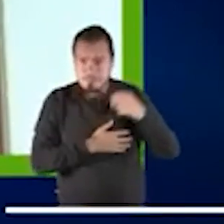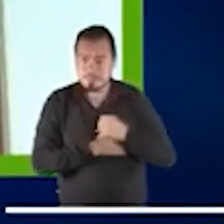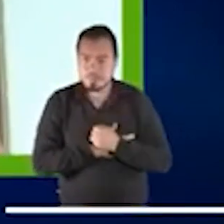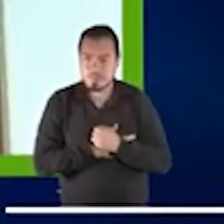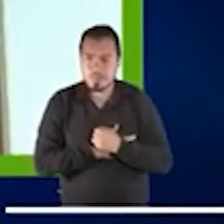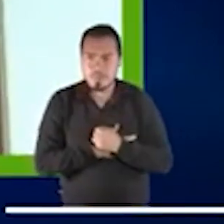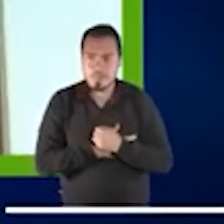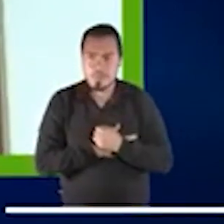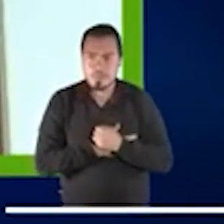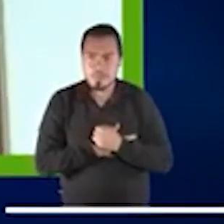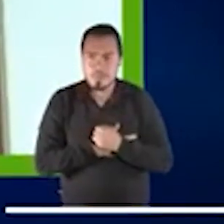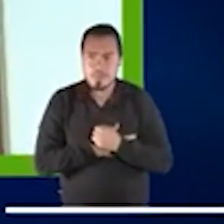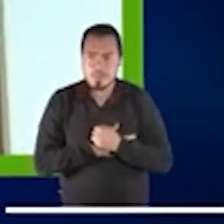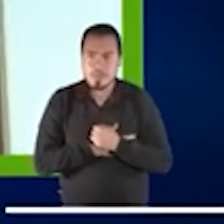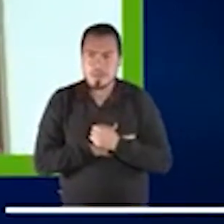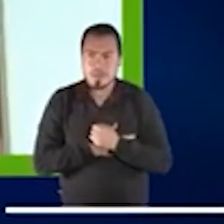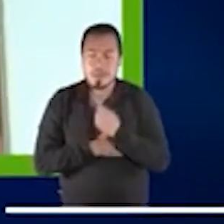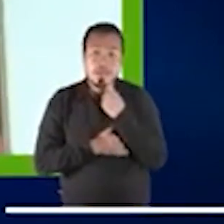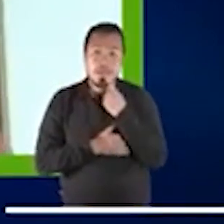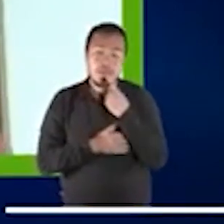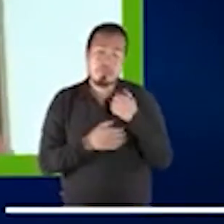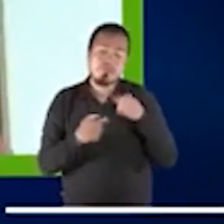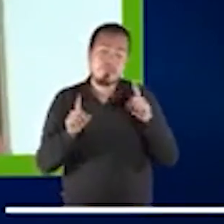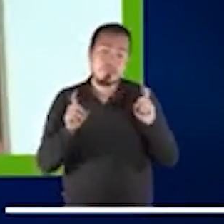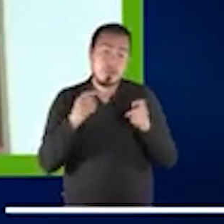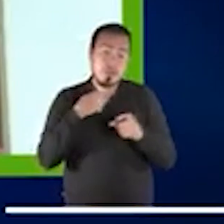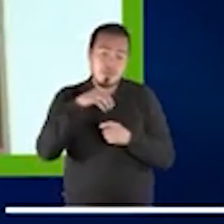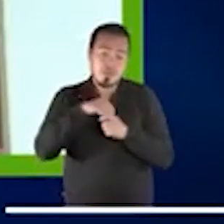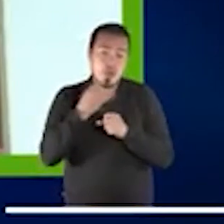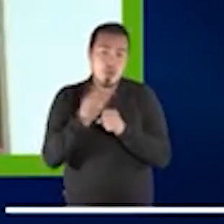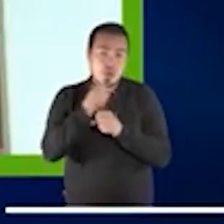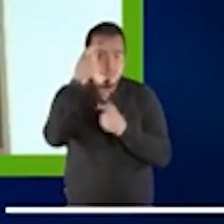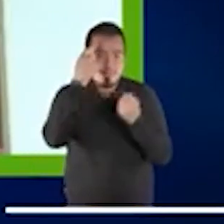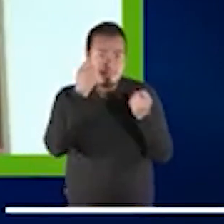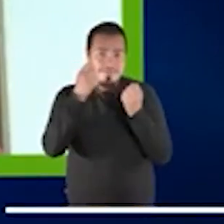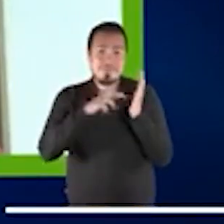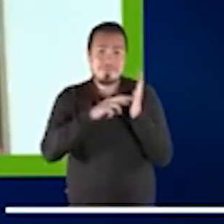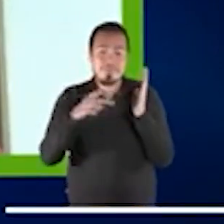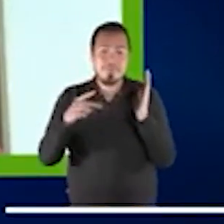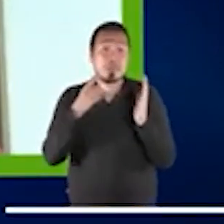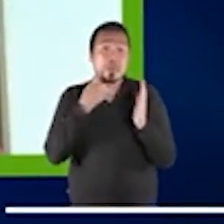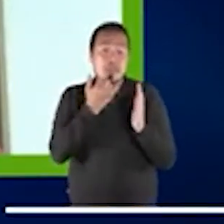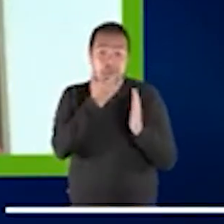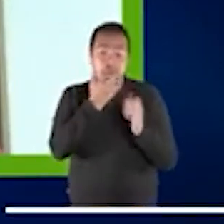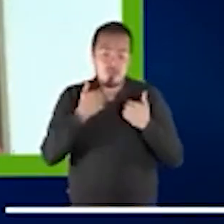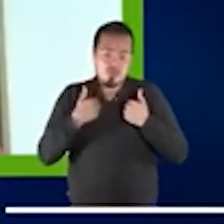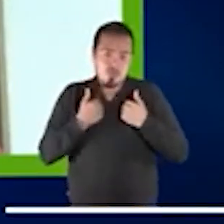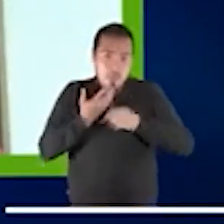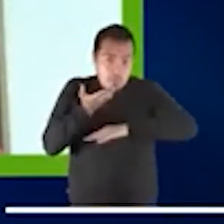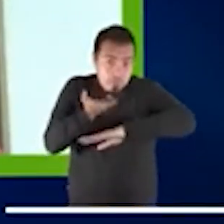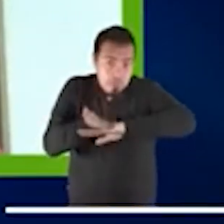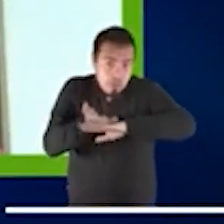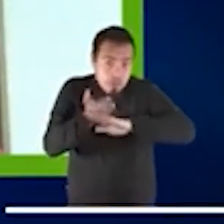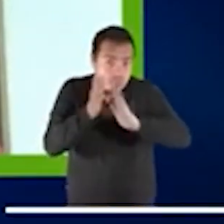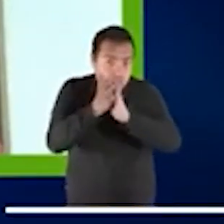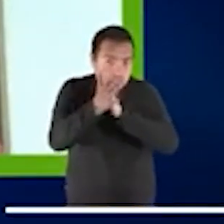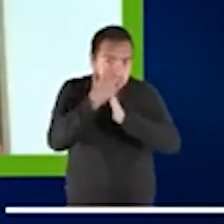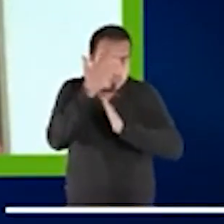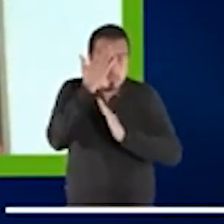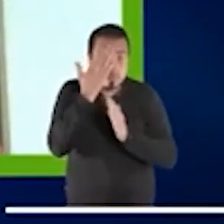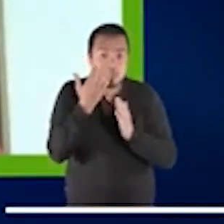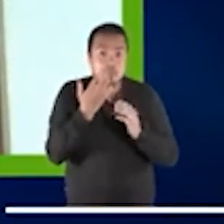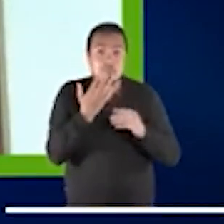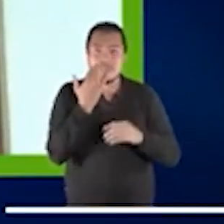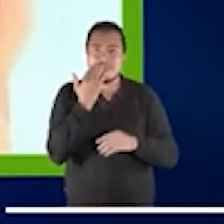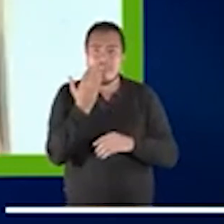es que no puedo entrar en las técnicas creo pero sí lo que puedo proponer es que nuestras en nuestra página